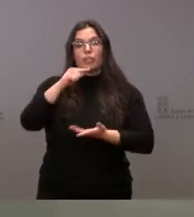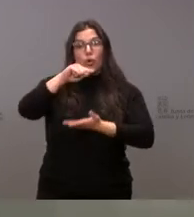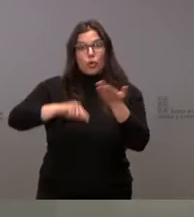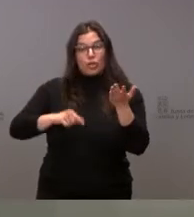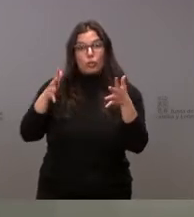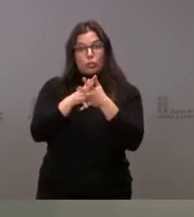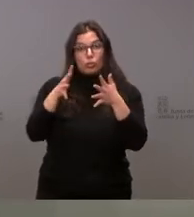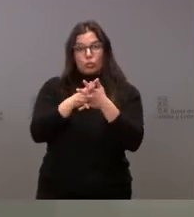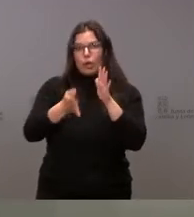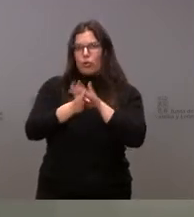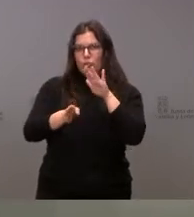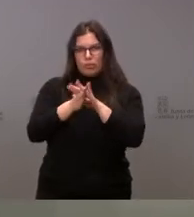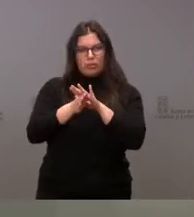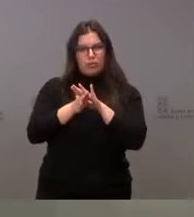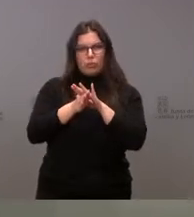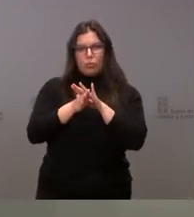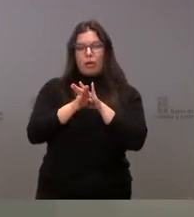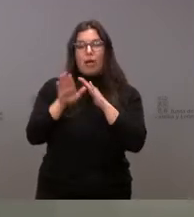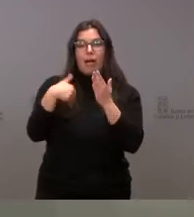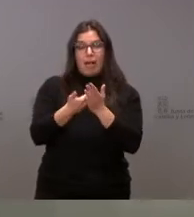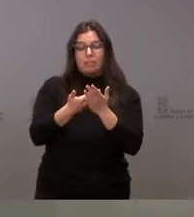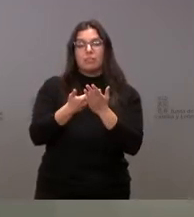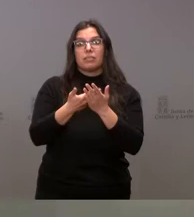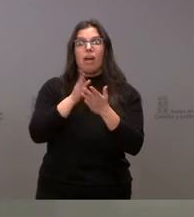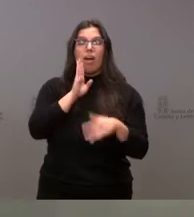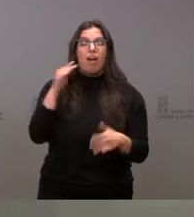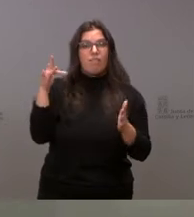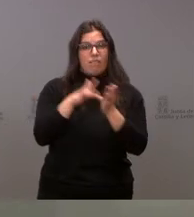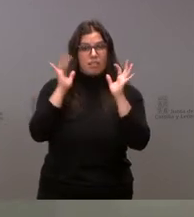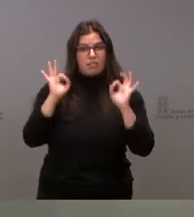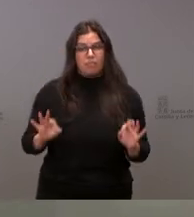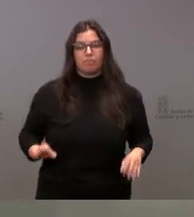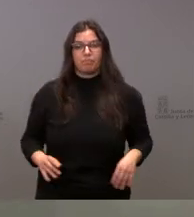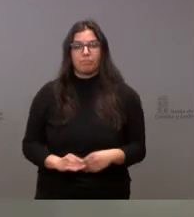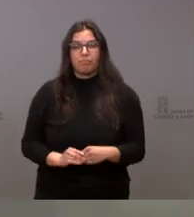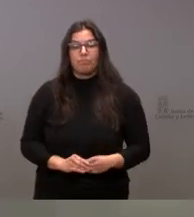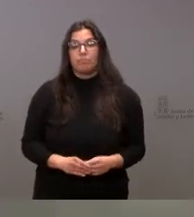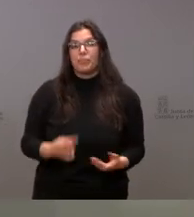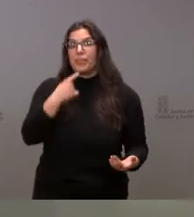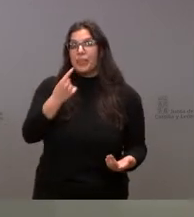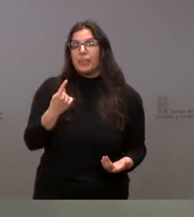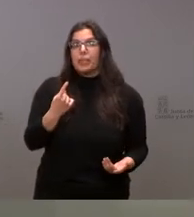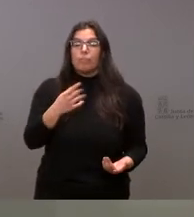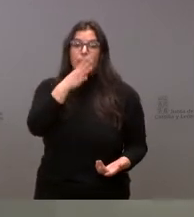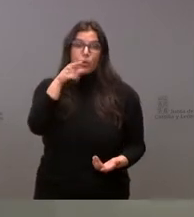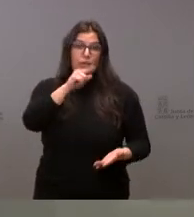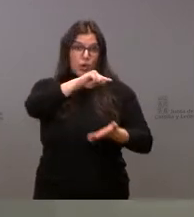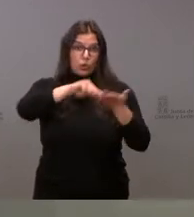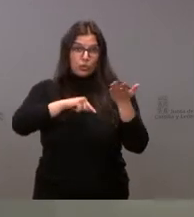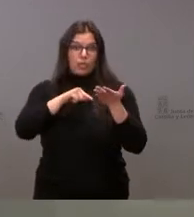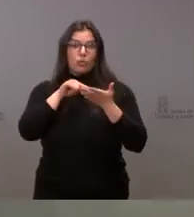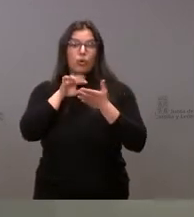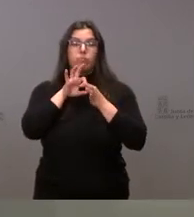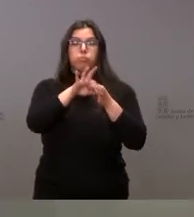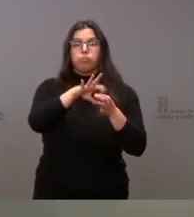estructura logística, como les digo hasta la fecha que les he referenciado y sí señalarles, porque este es un contrato vinculado a la